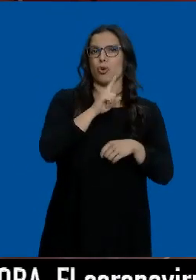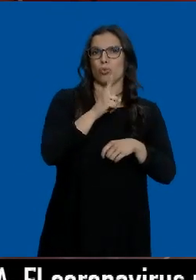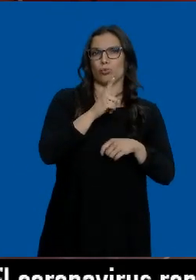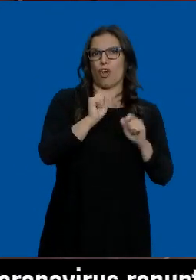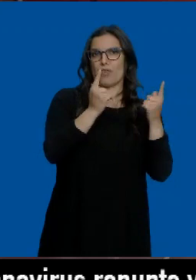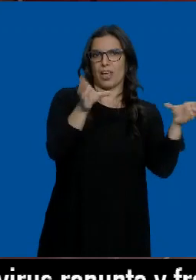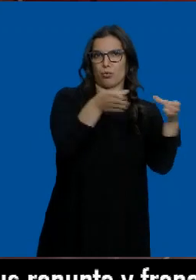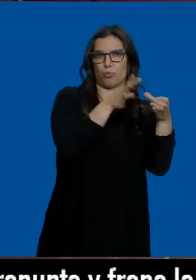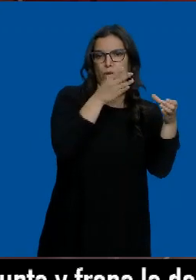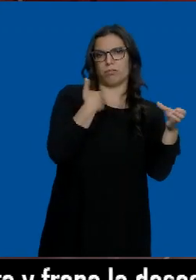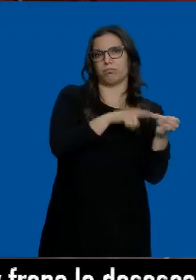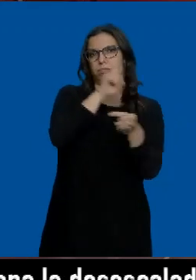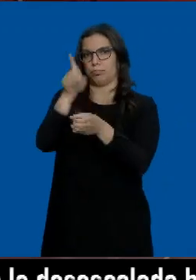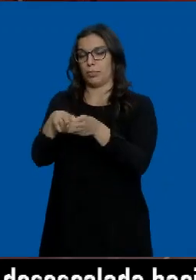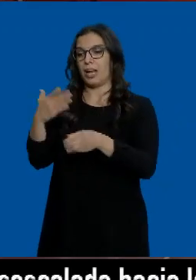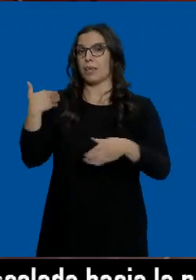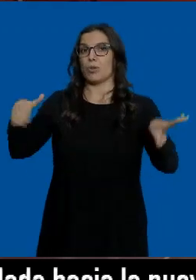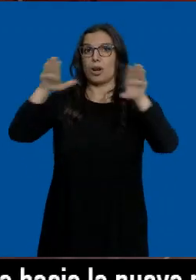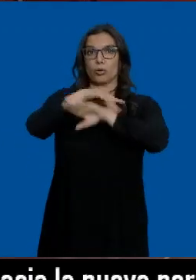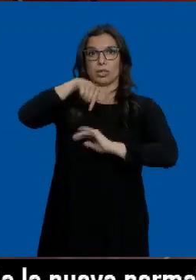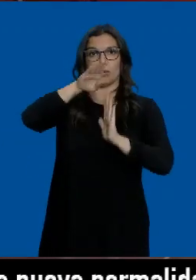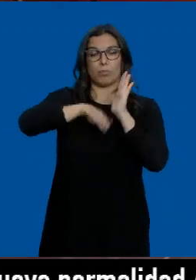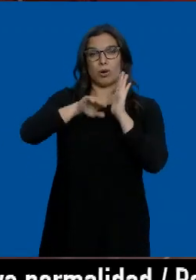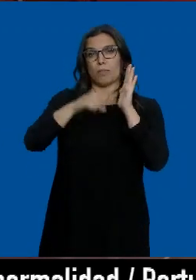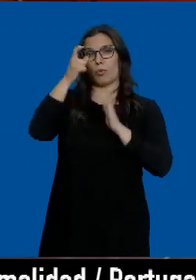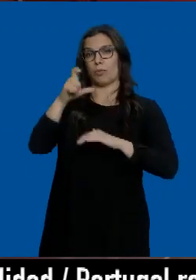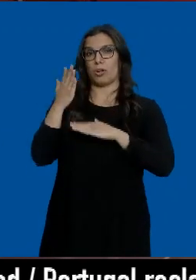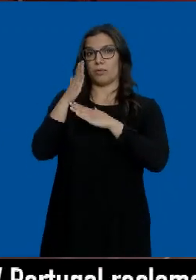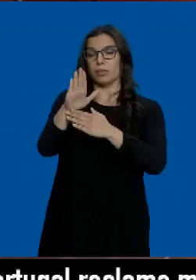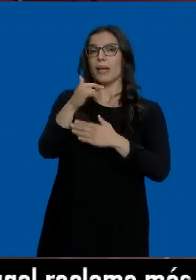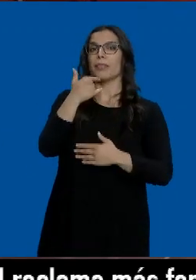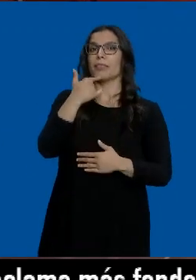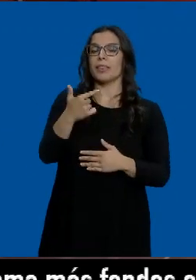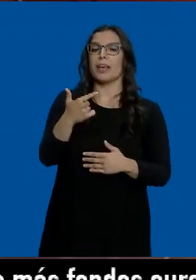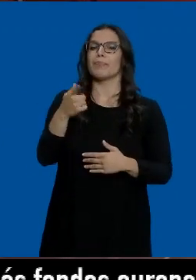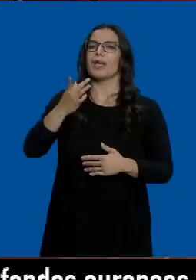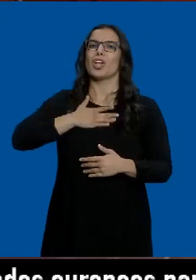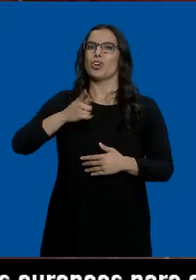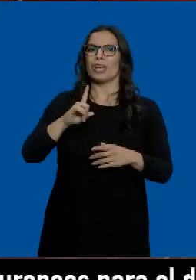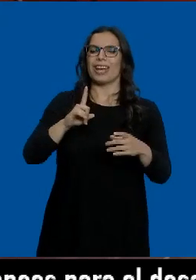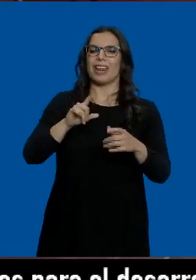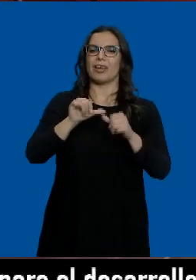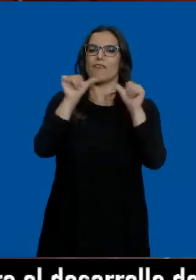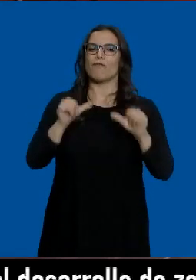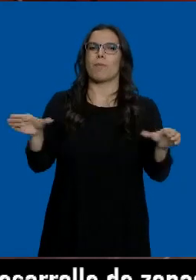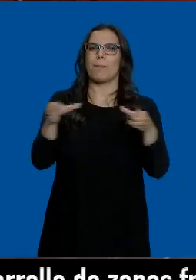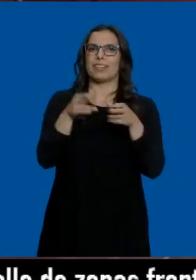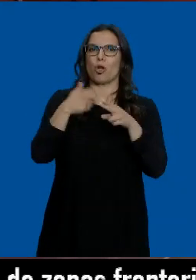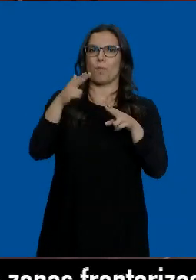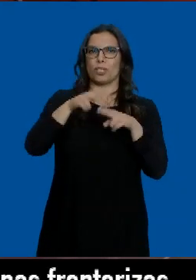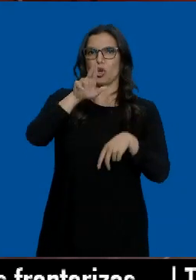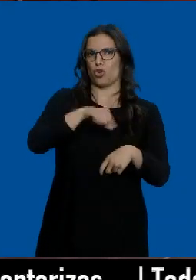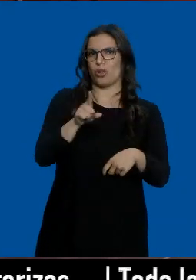Anoche en el programa Cuesten de Prioridades, uno de sus representantes, Ignacio Prendes, explicaba que no pretenden convertirse en un partido político,